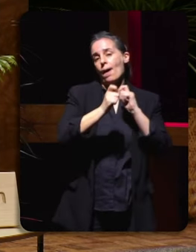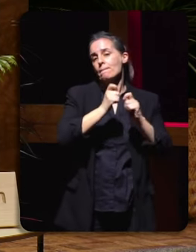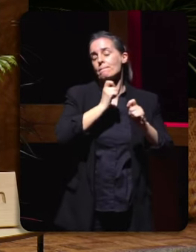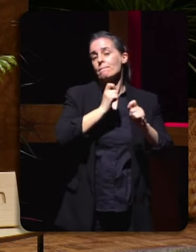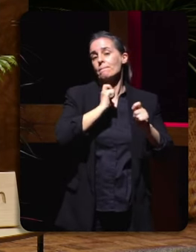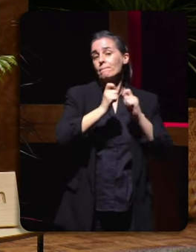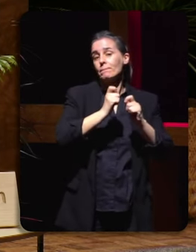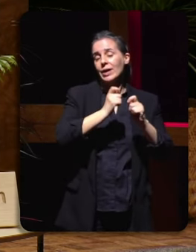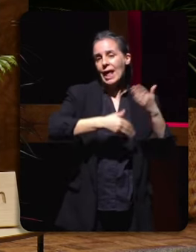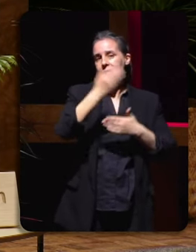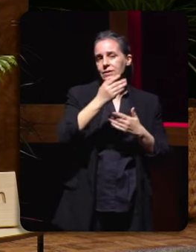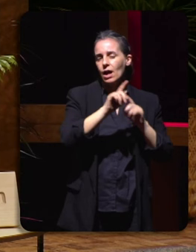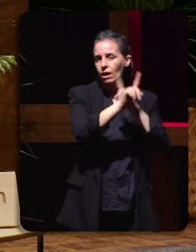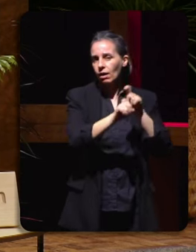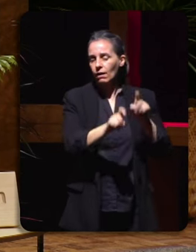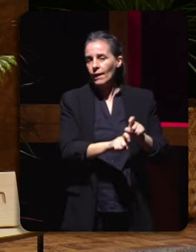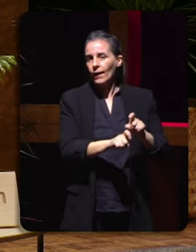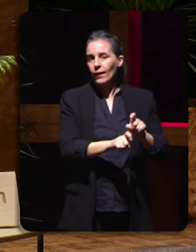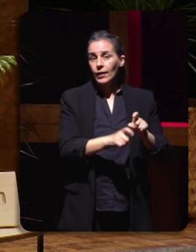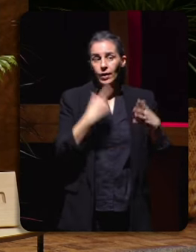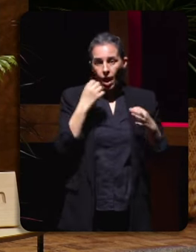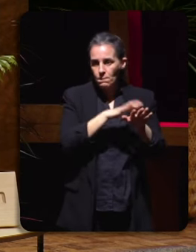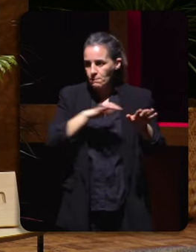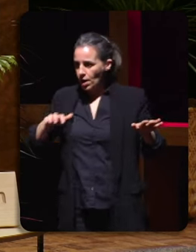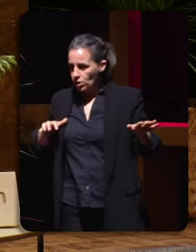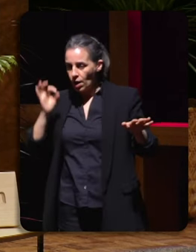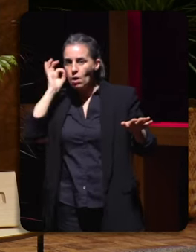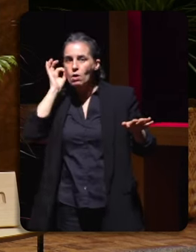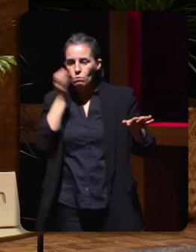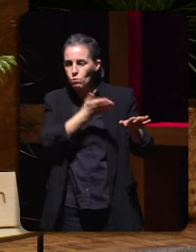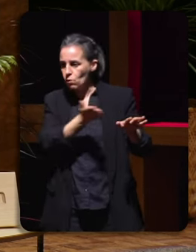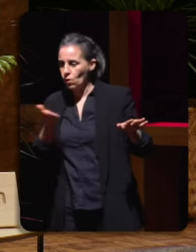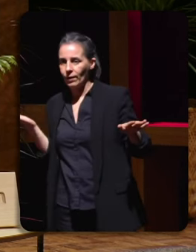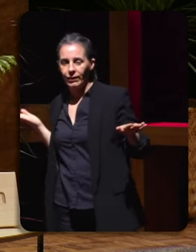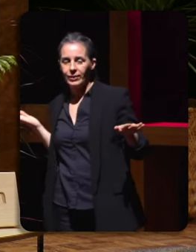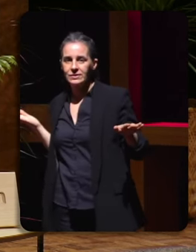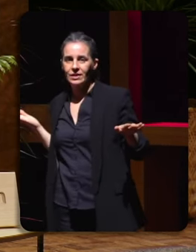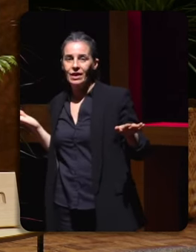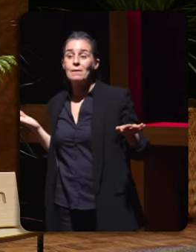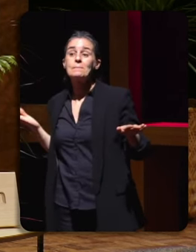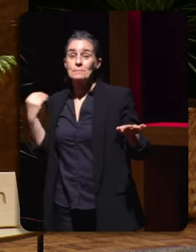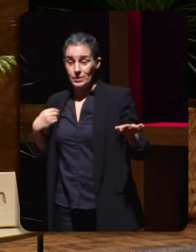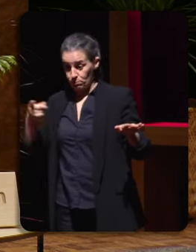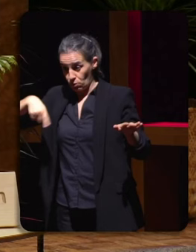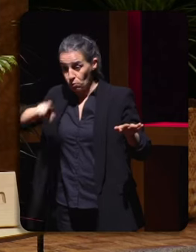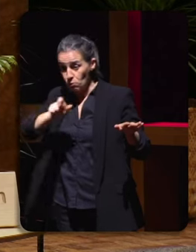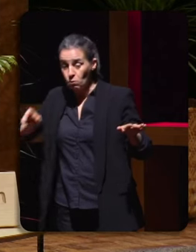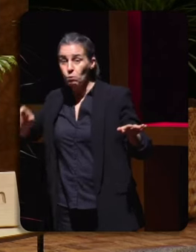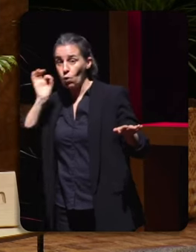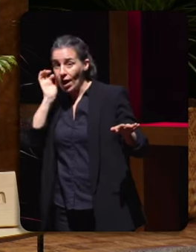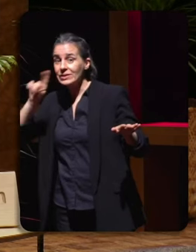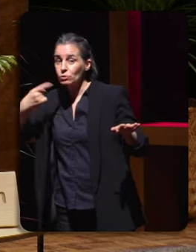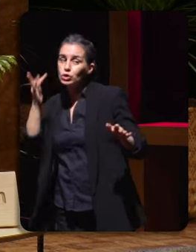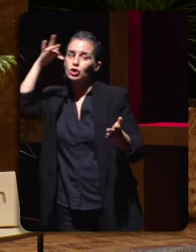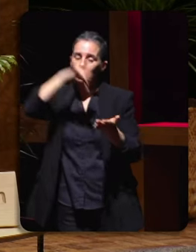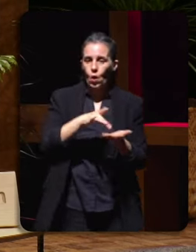hai máis que mulleres seguindo esa rolda de prensa pero esas xornalistas cando chegan a radio ou cando chegan a tele ou